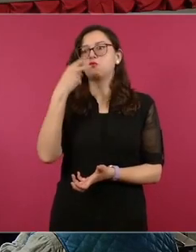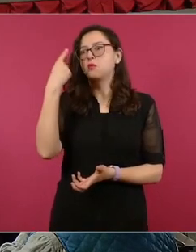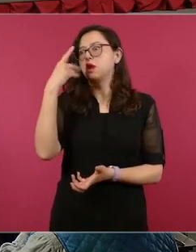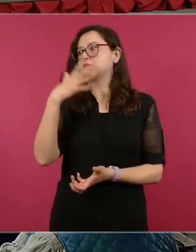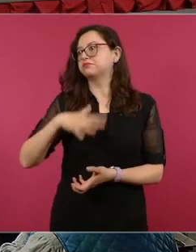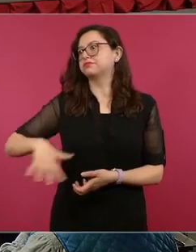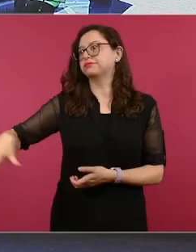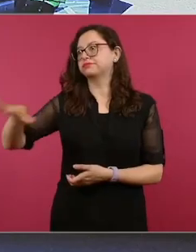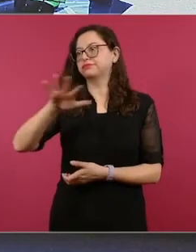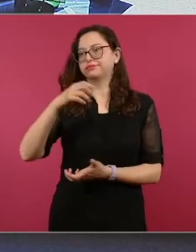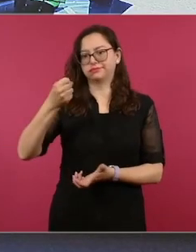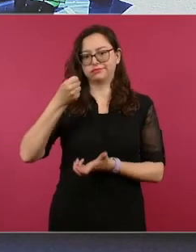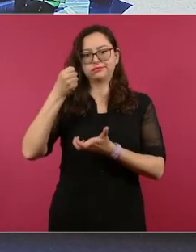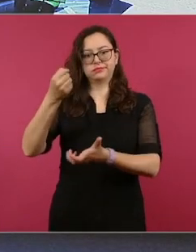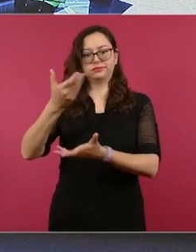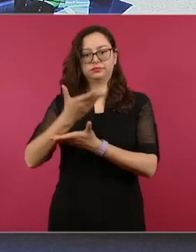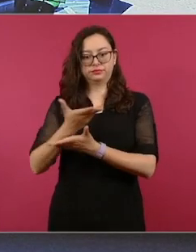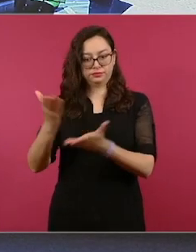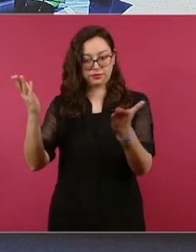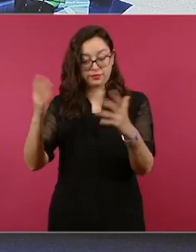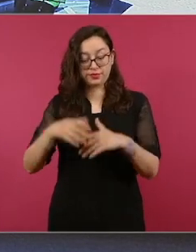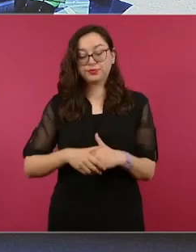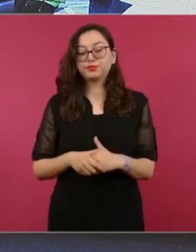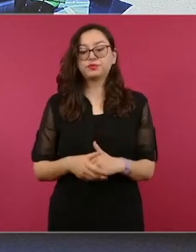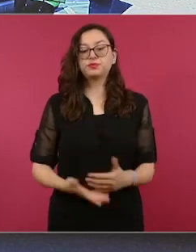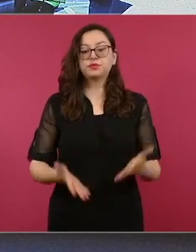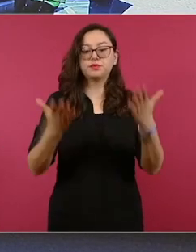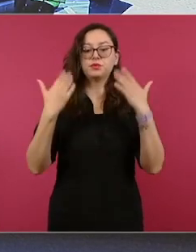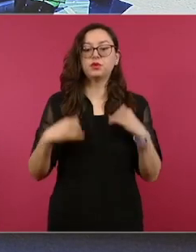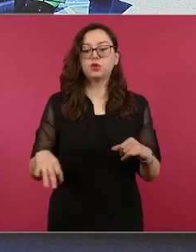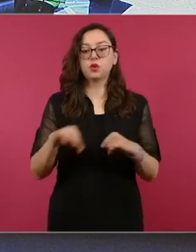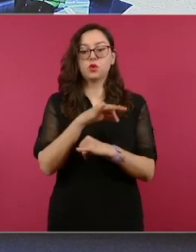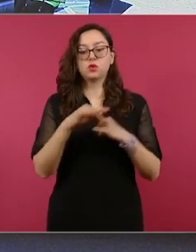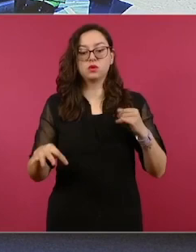Finalmente, la prevención de toma de casetas.